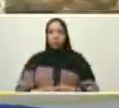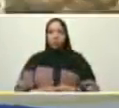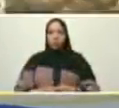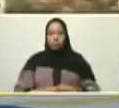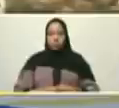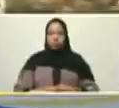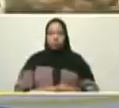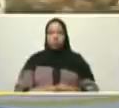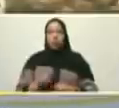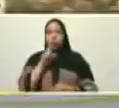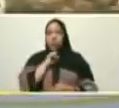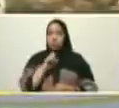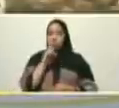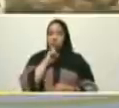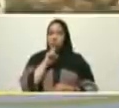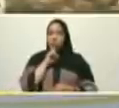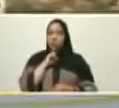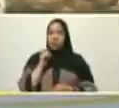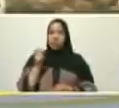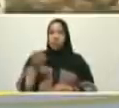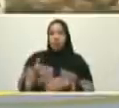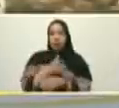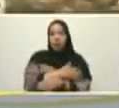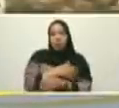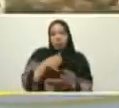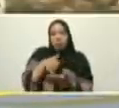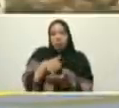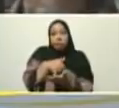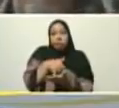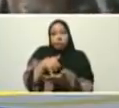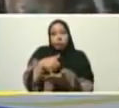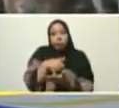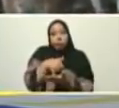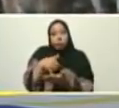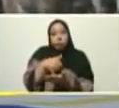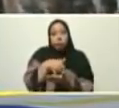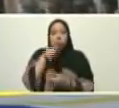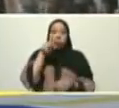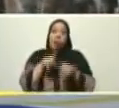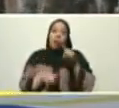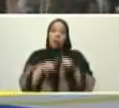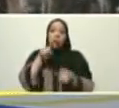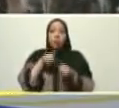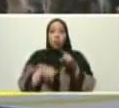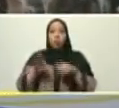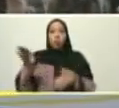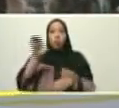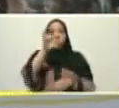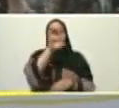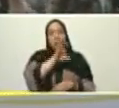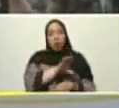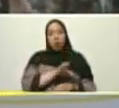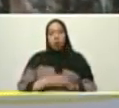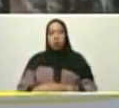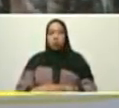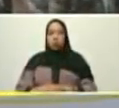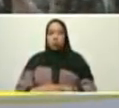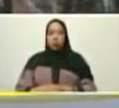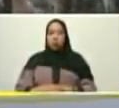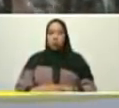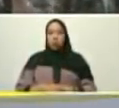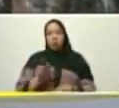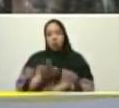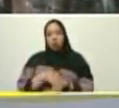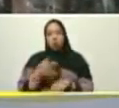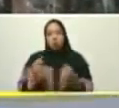difícil y frágil en muchos casos. Por eso es admirable la visión, la